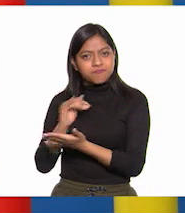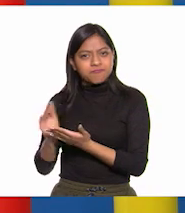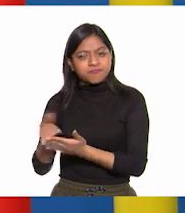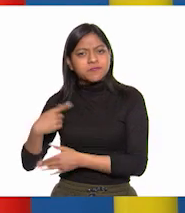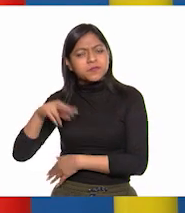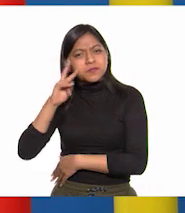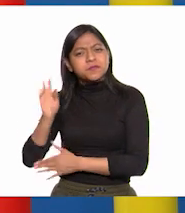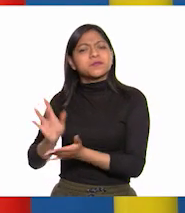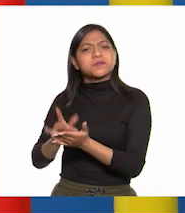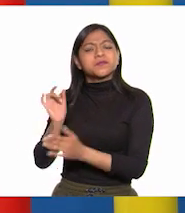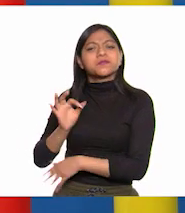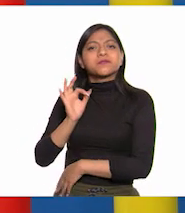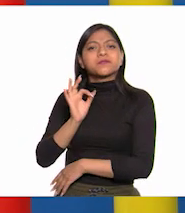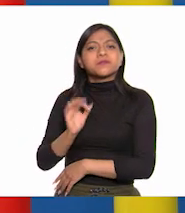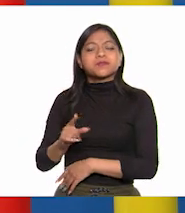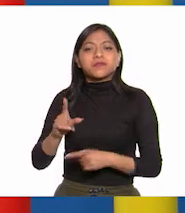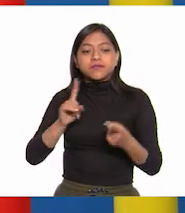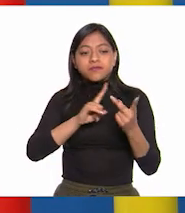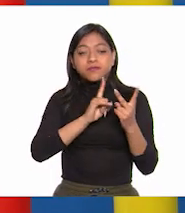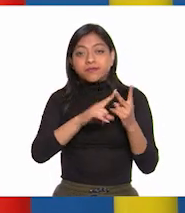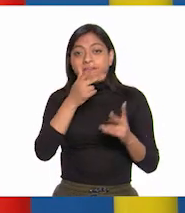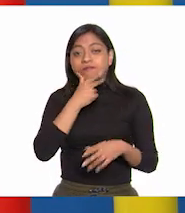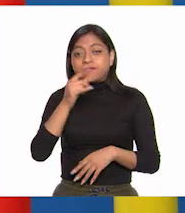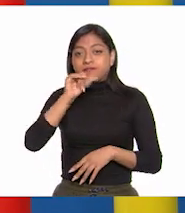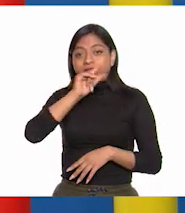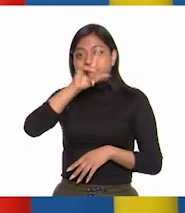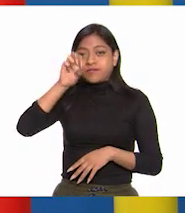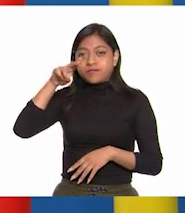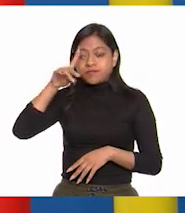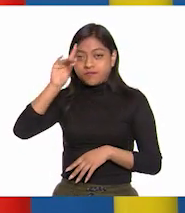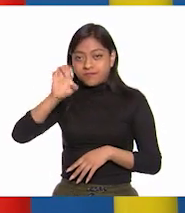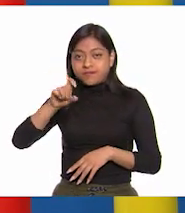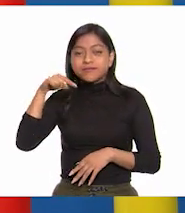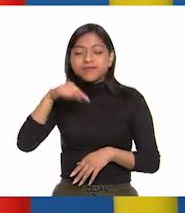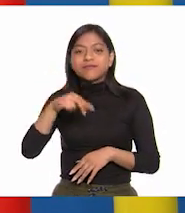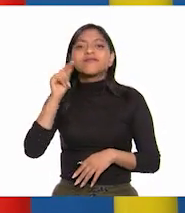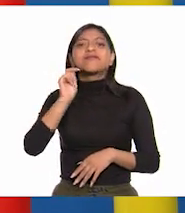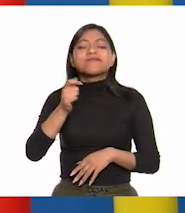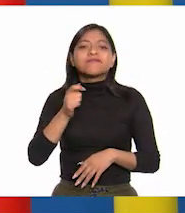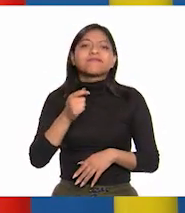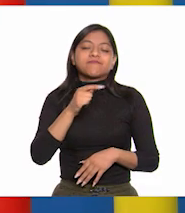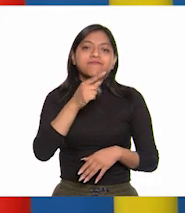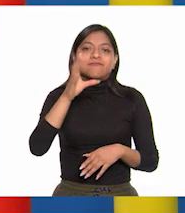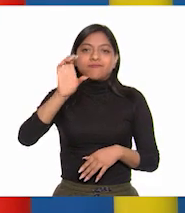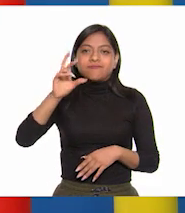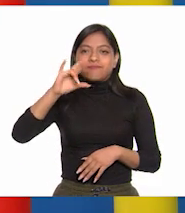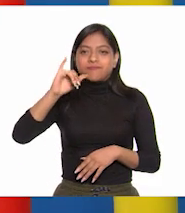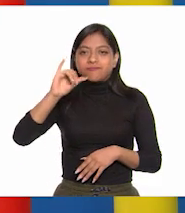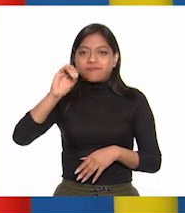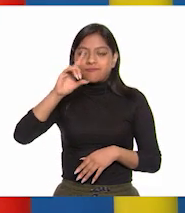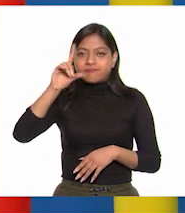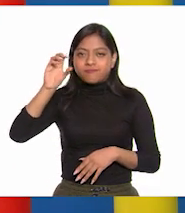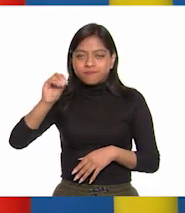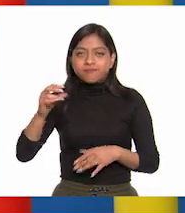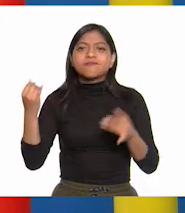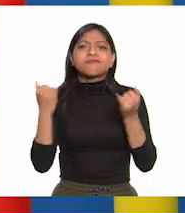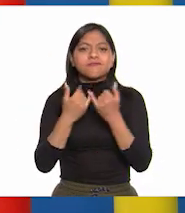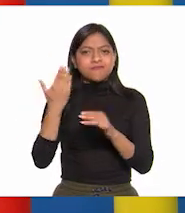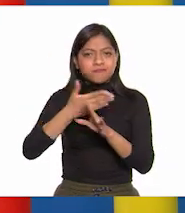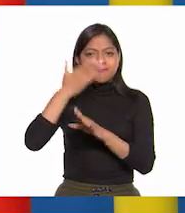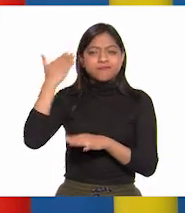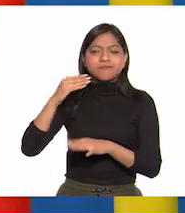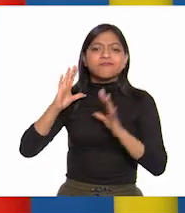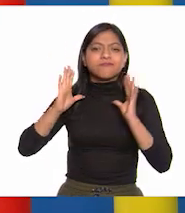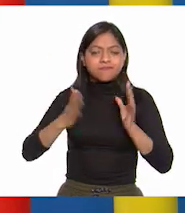atención Ignacio Allende. Él era criollo. Además, había antes formado parte de la